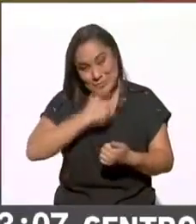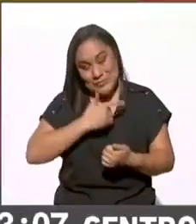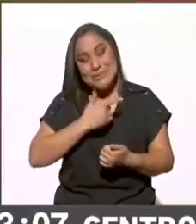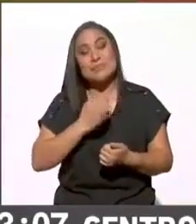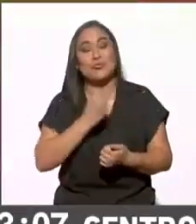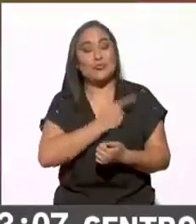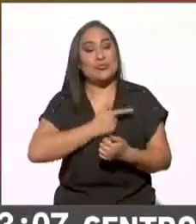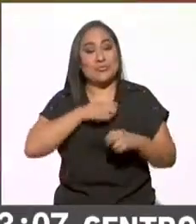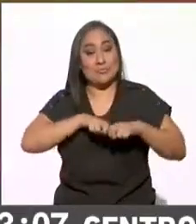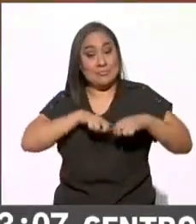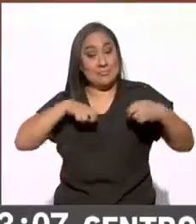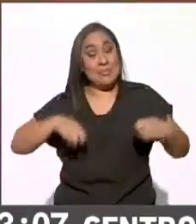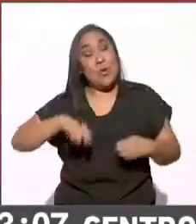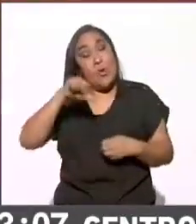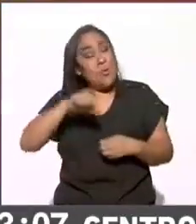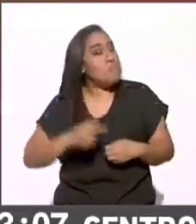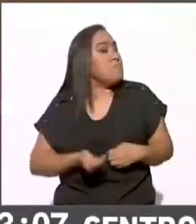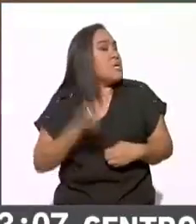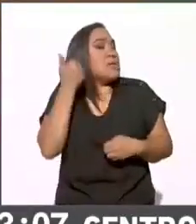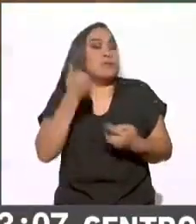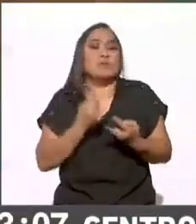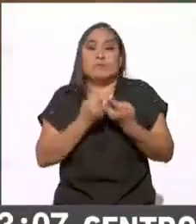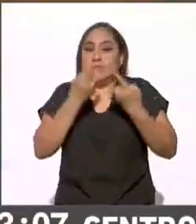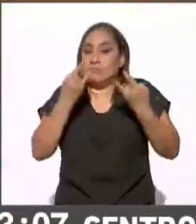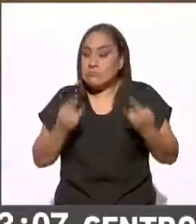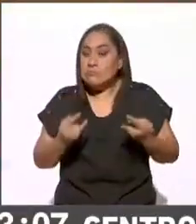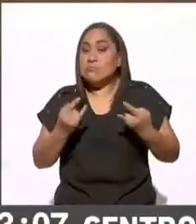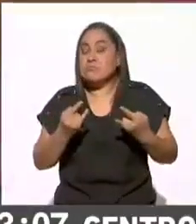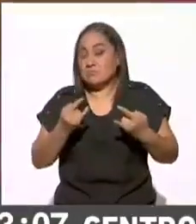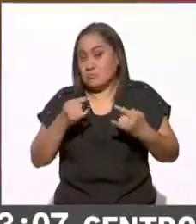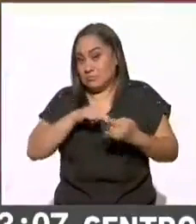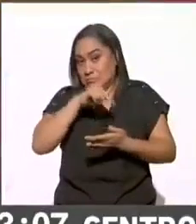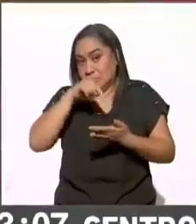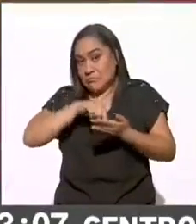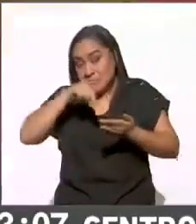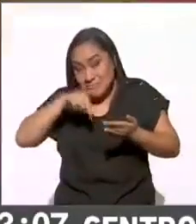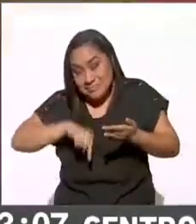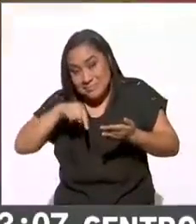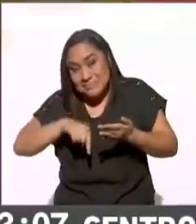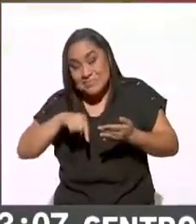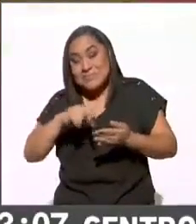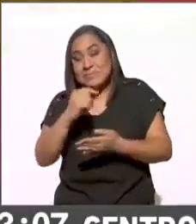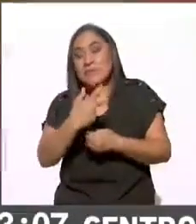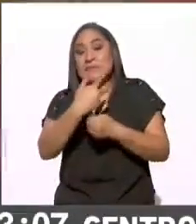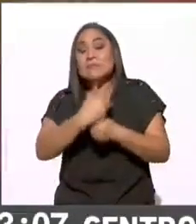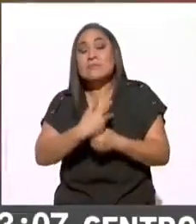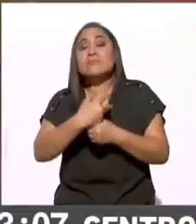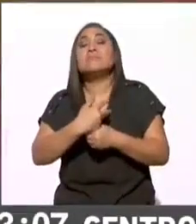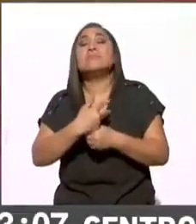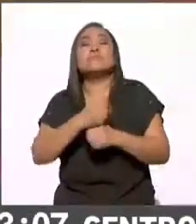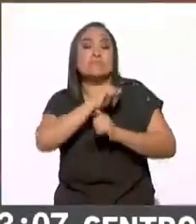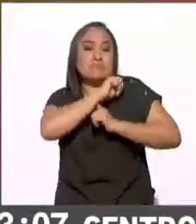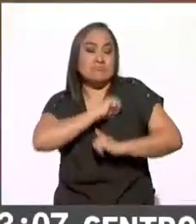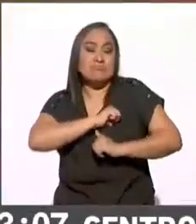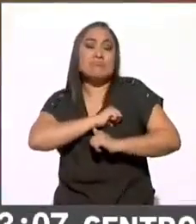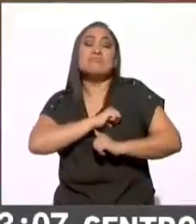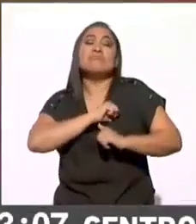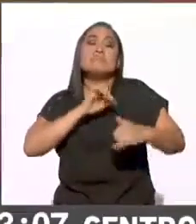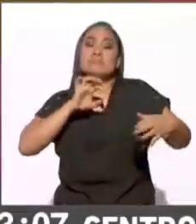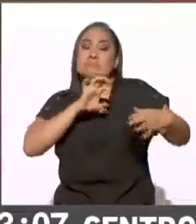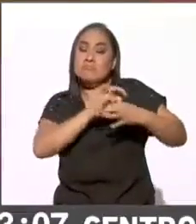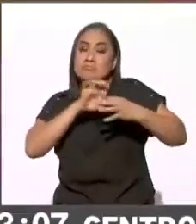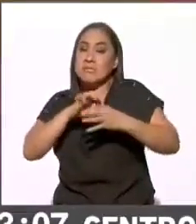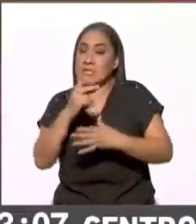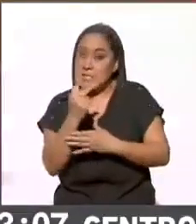esta mesa en una jornada inédita, estar en este estudio que el día de hoy se ha transformado en la casa de los medios públicos. Jornada histórica